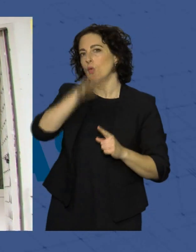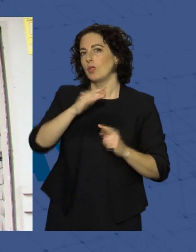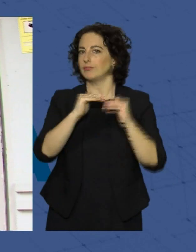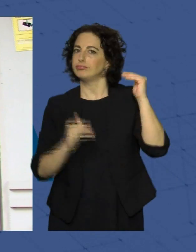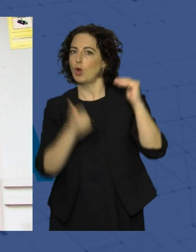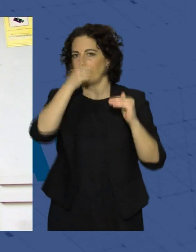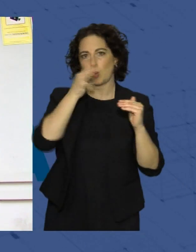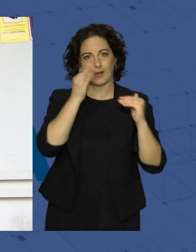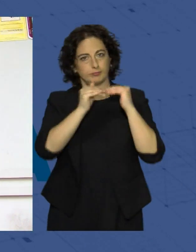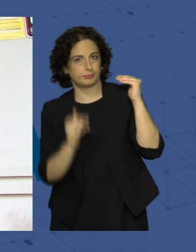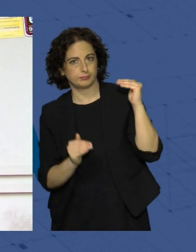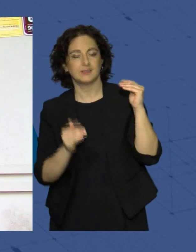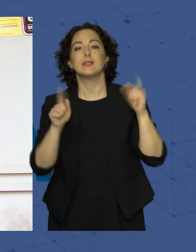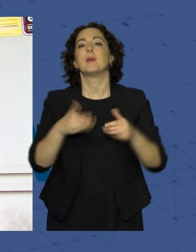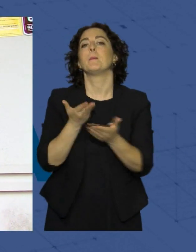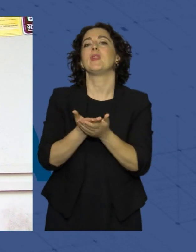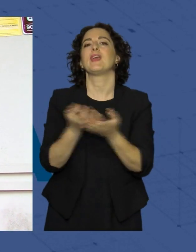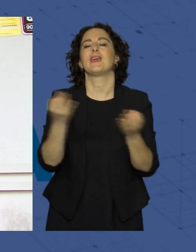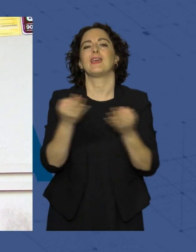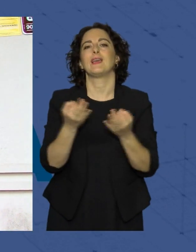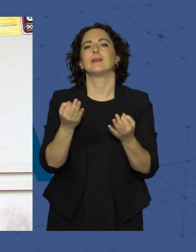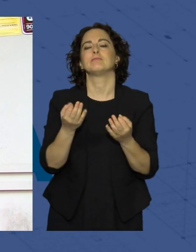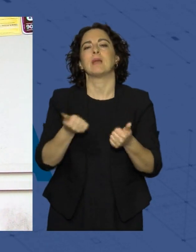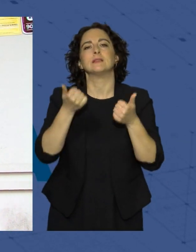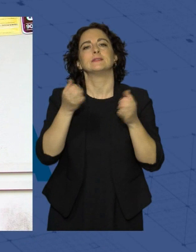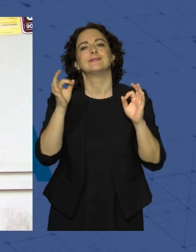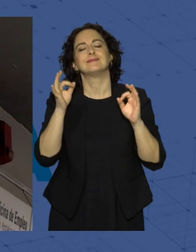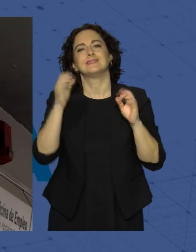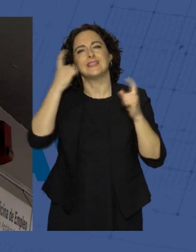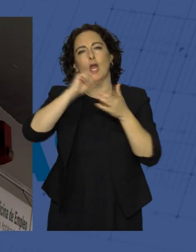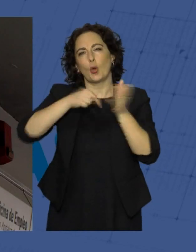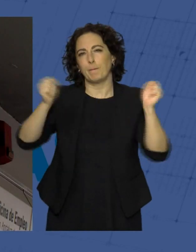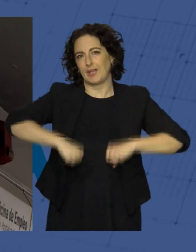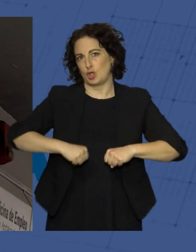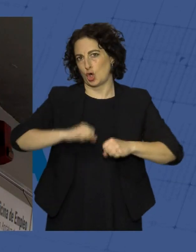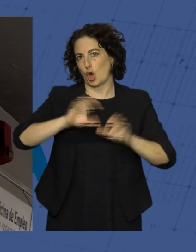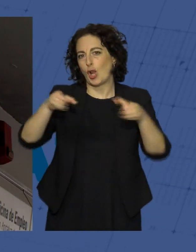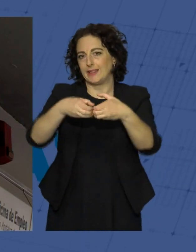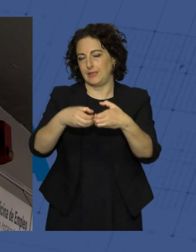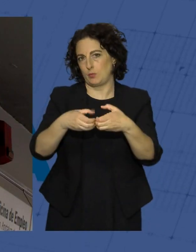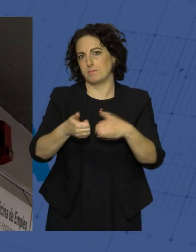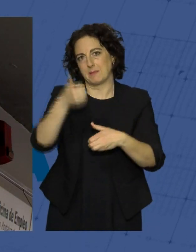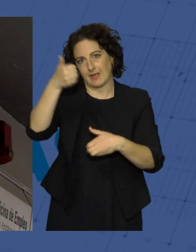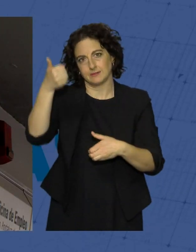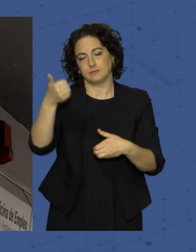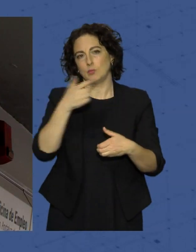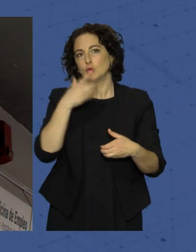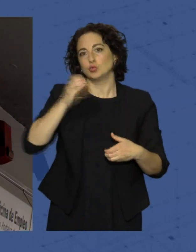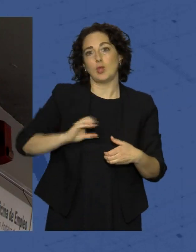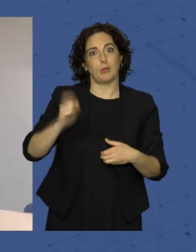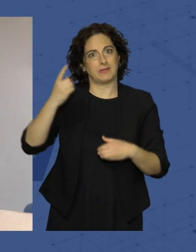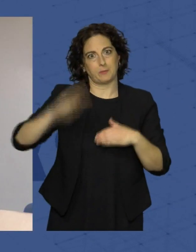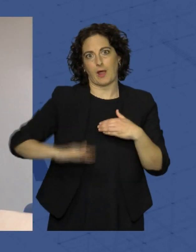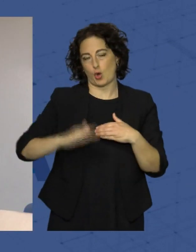mujeres, así como piden una mayor predisposición para cerrar convenios colectivos en una de las provincias con los sueldos más